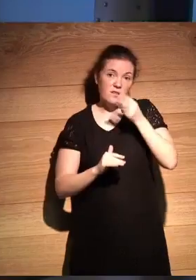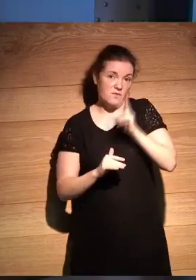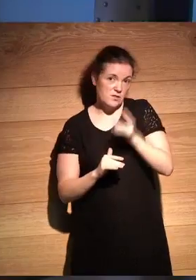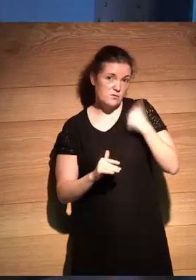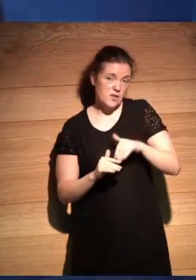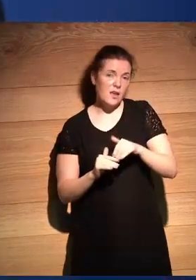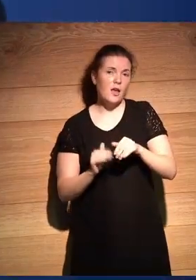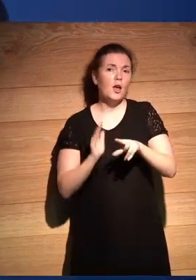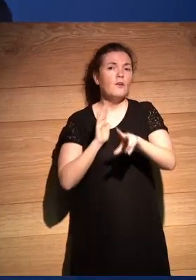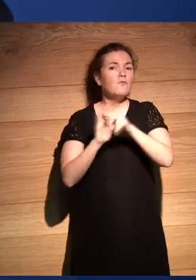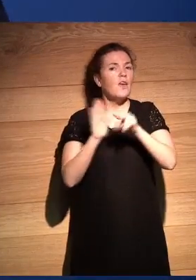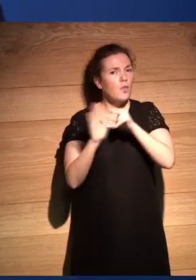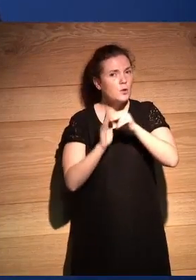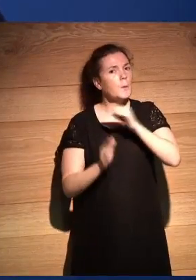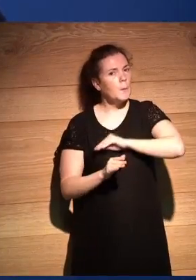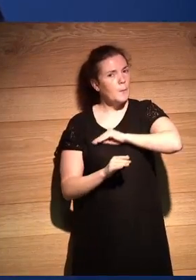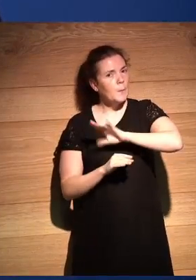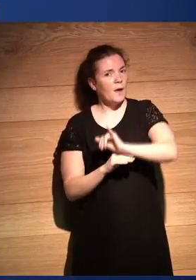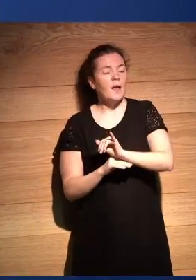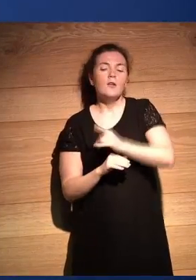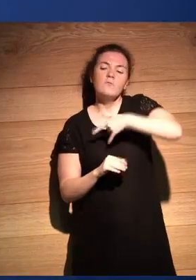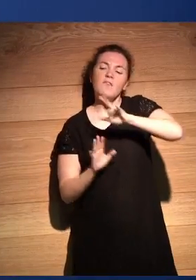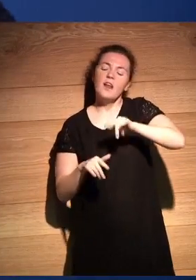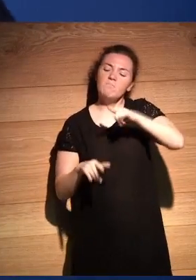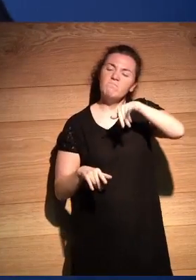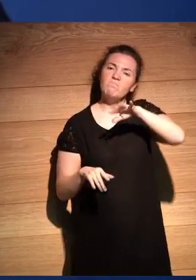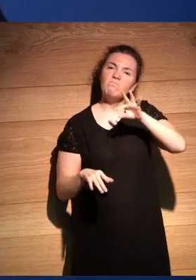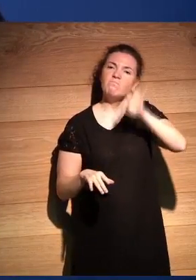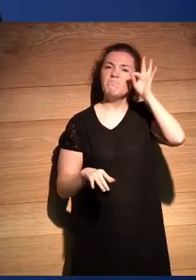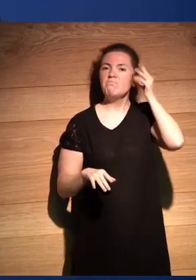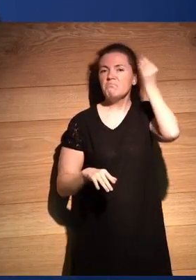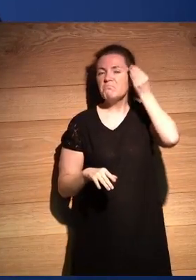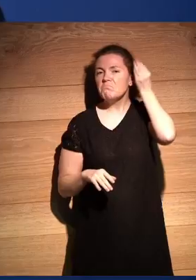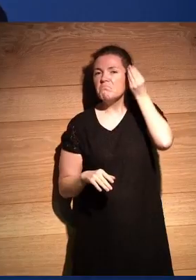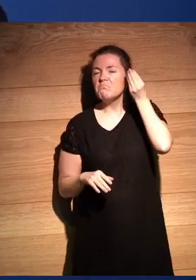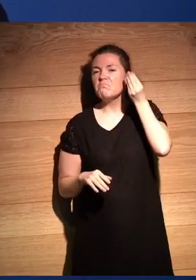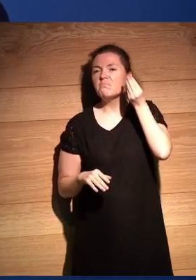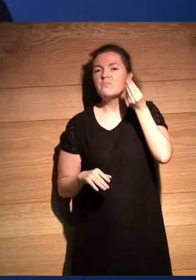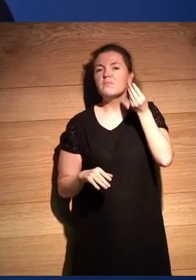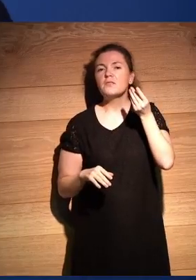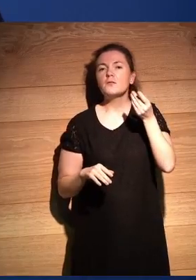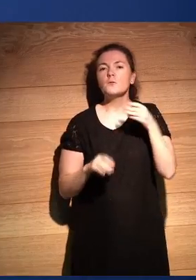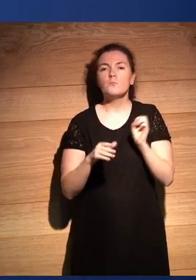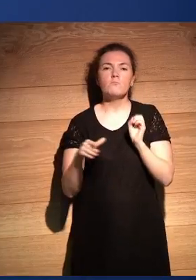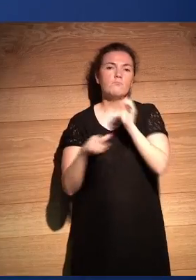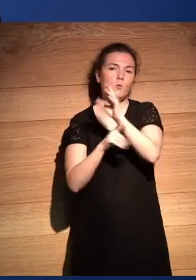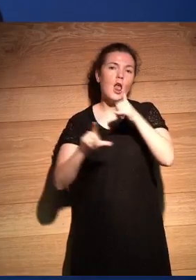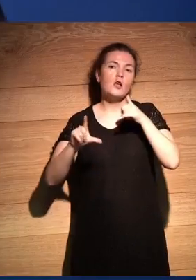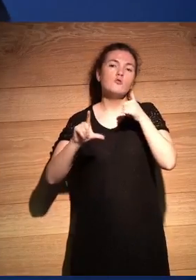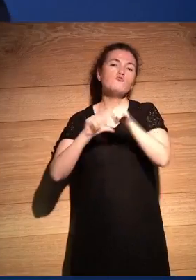una carga importante de vídeos pues bueno decidimos al final llevarlos a la plataforma conocida como YouTube